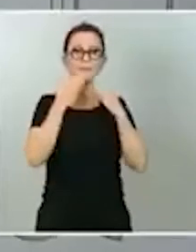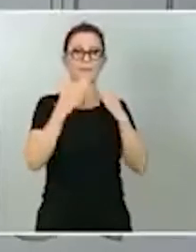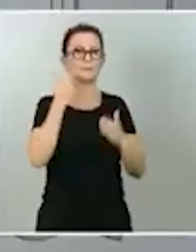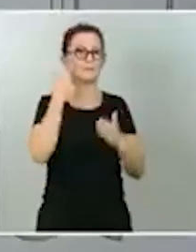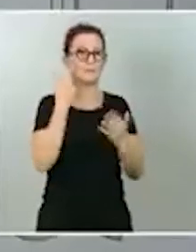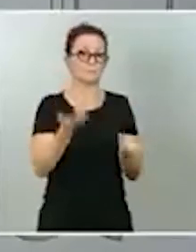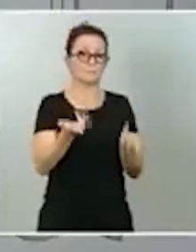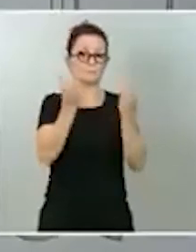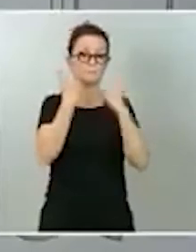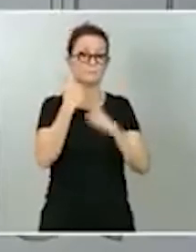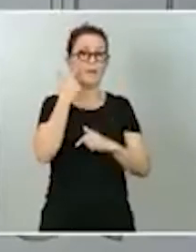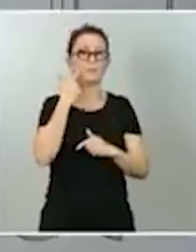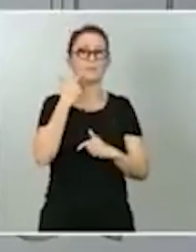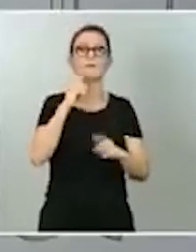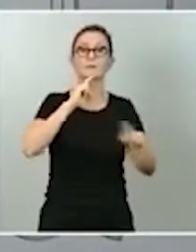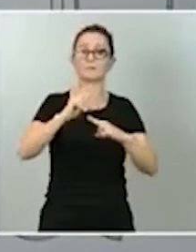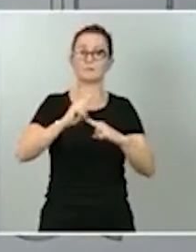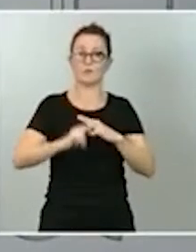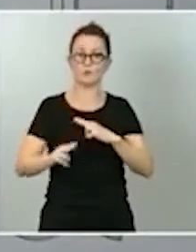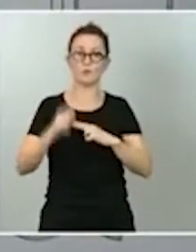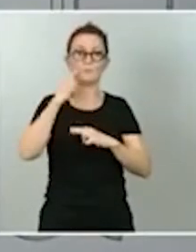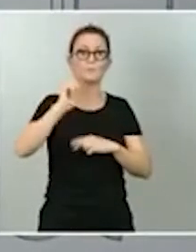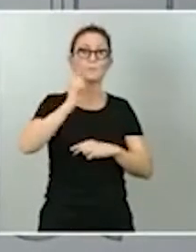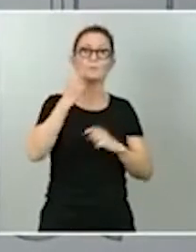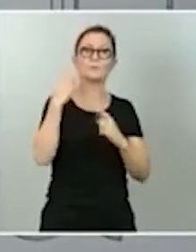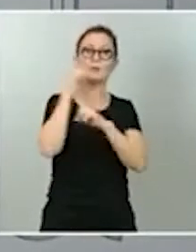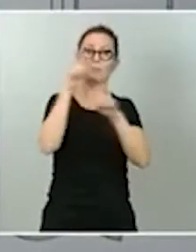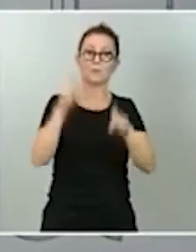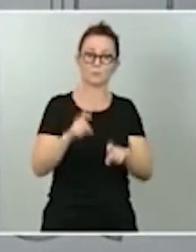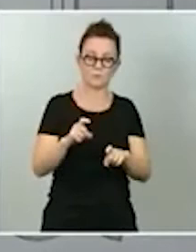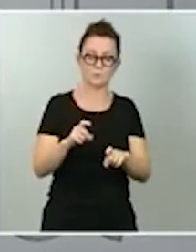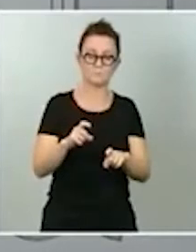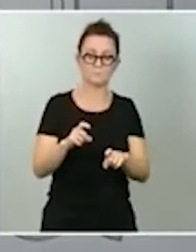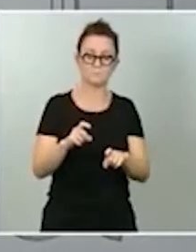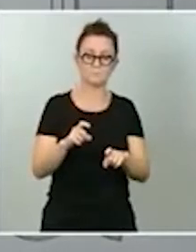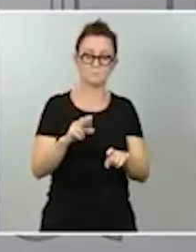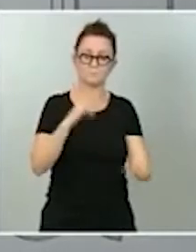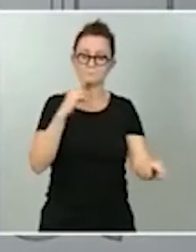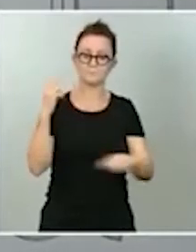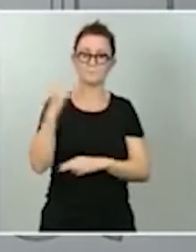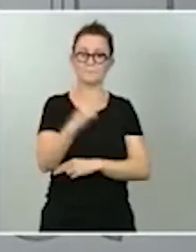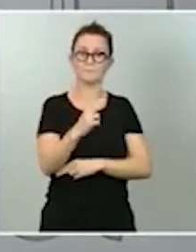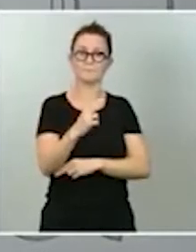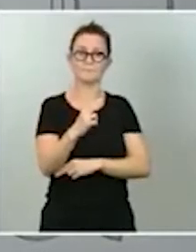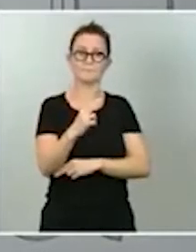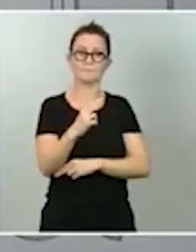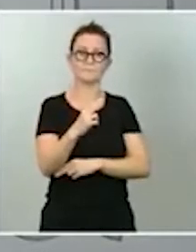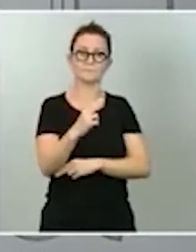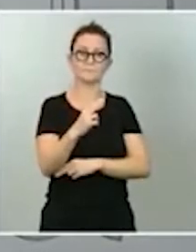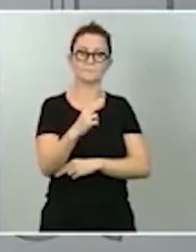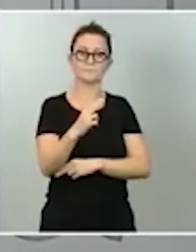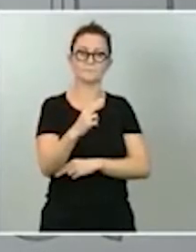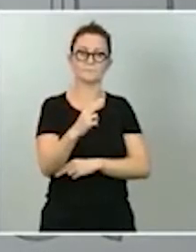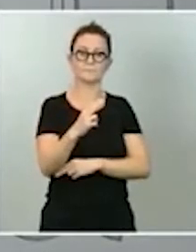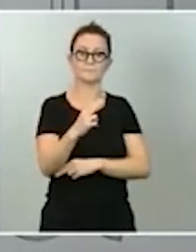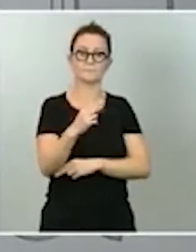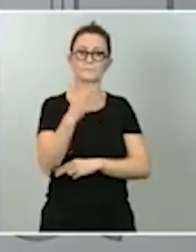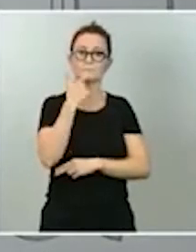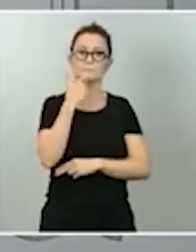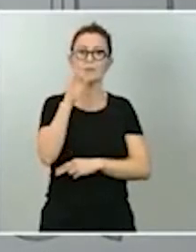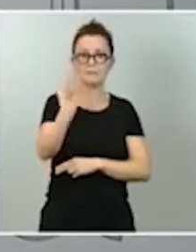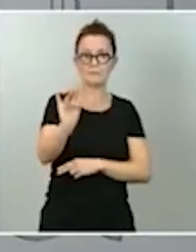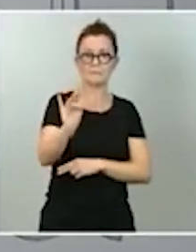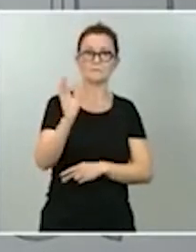en relación con la primera cuestión, puedo decir que la afirmación es que sí. Efectivamente,